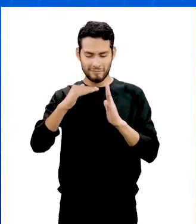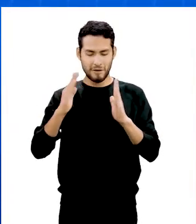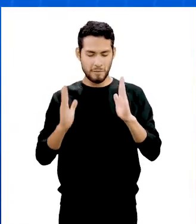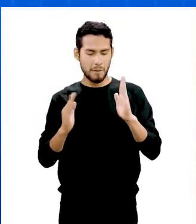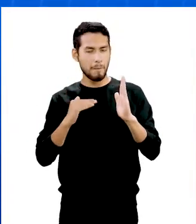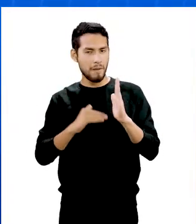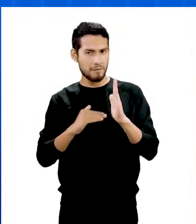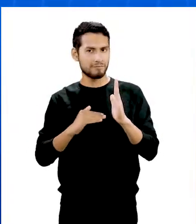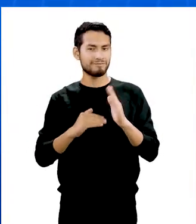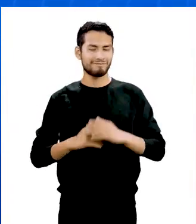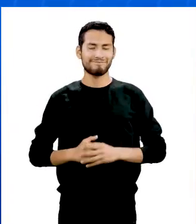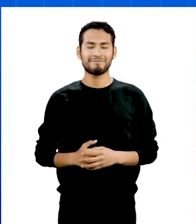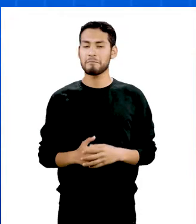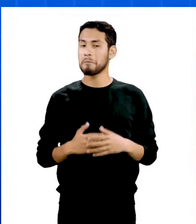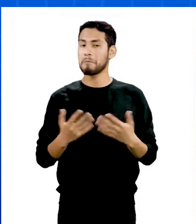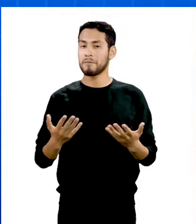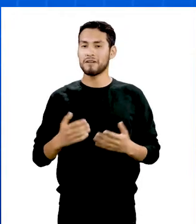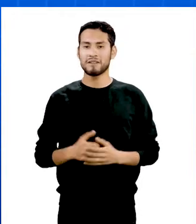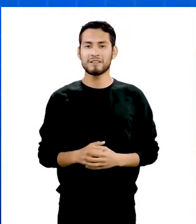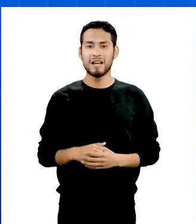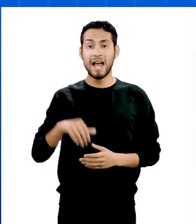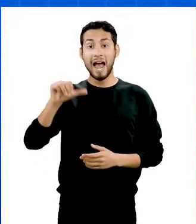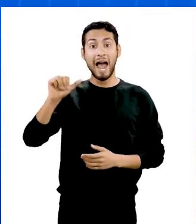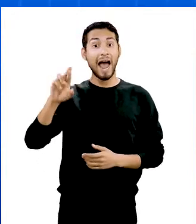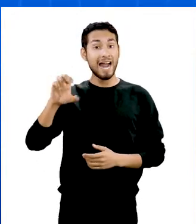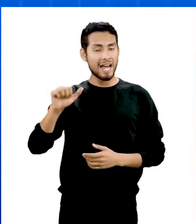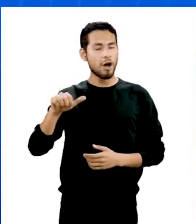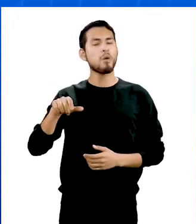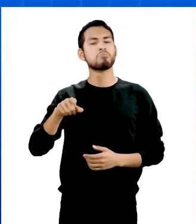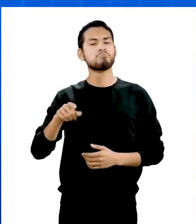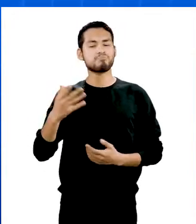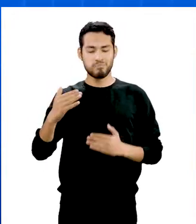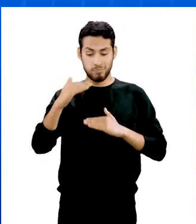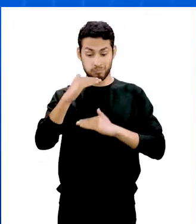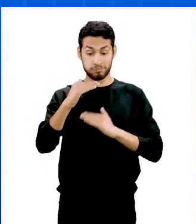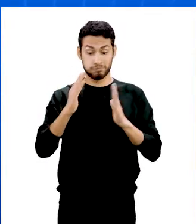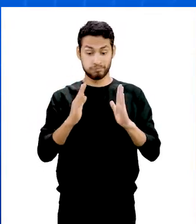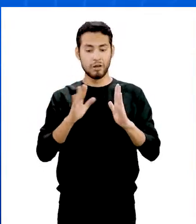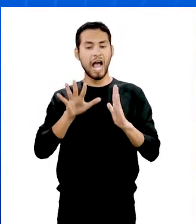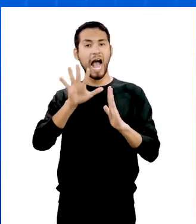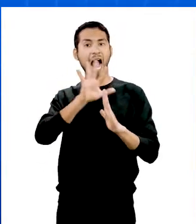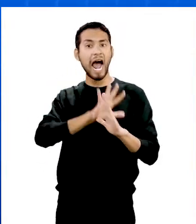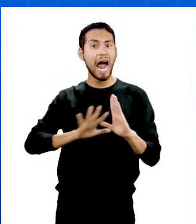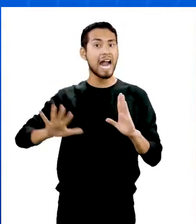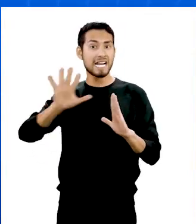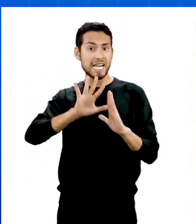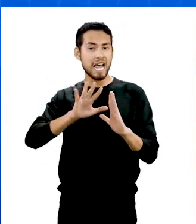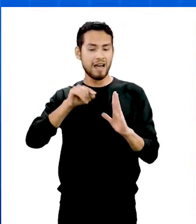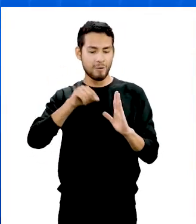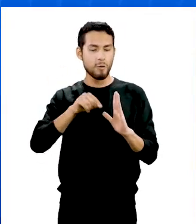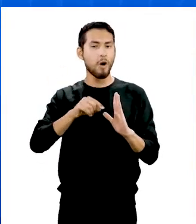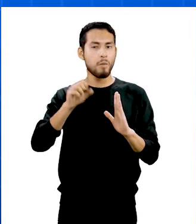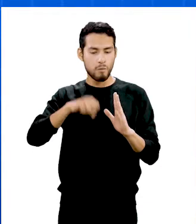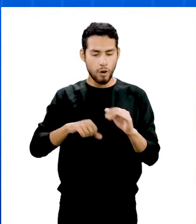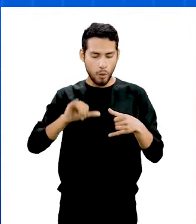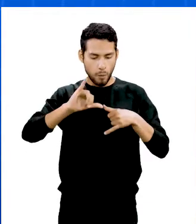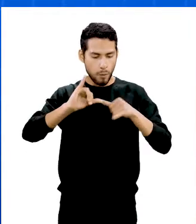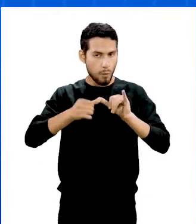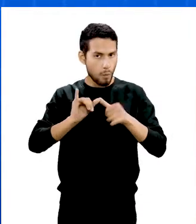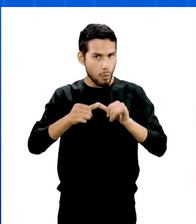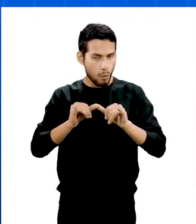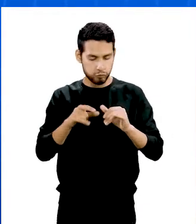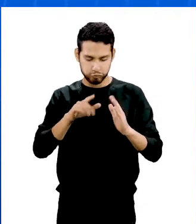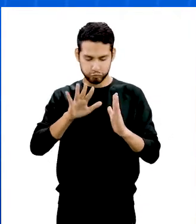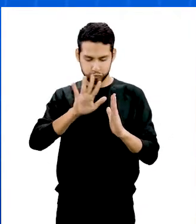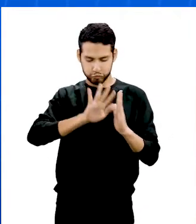geométrica plana. Vimos que el área es un concepto métrico que puede permitir asignar una medida